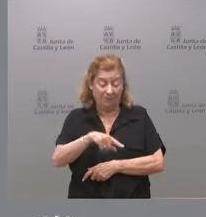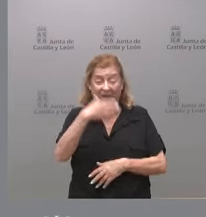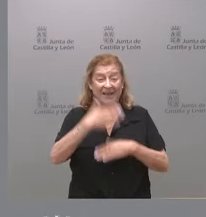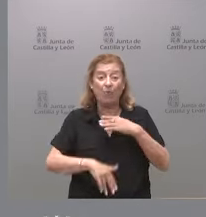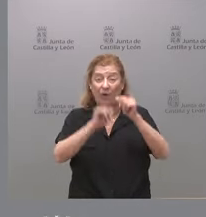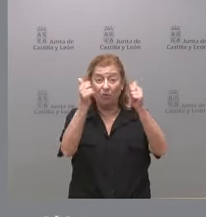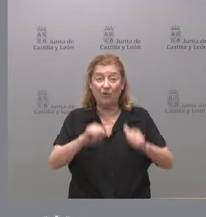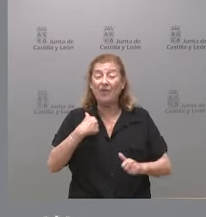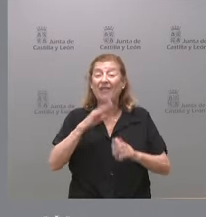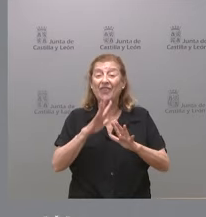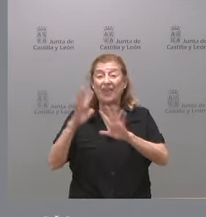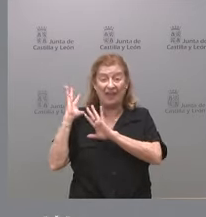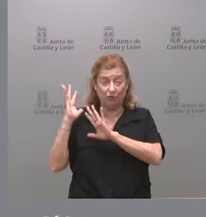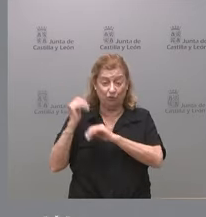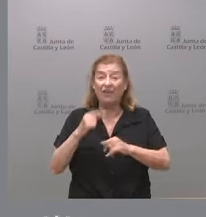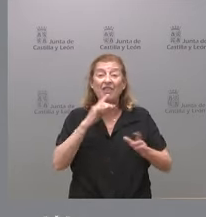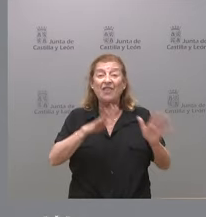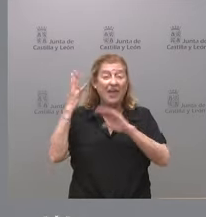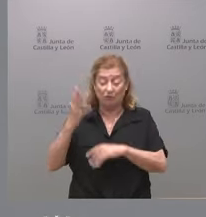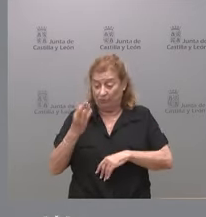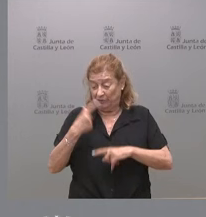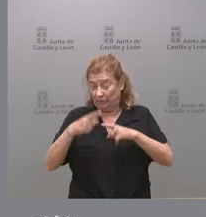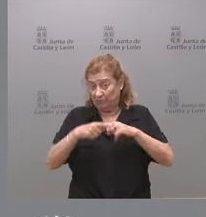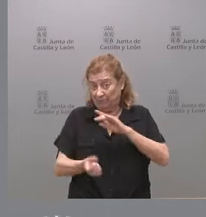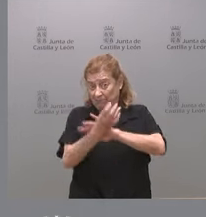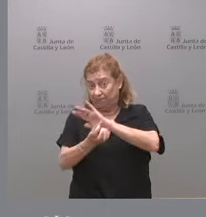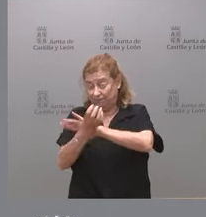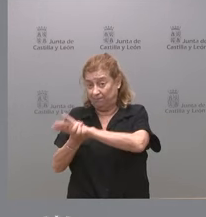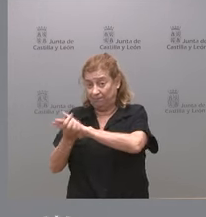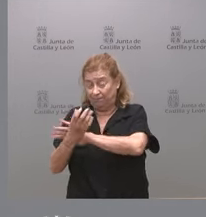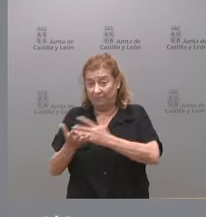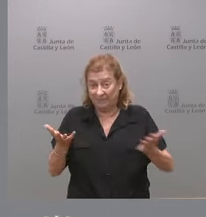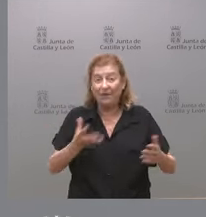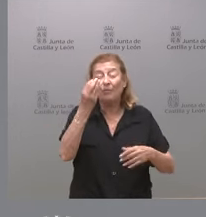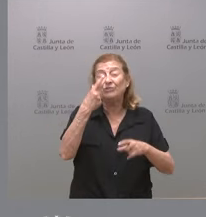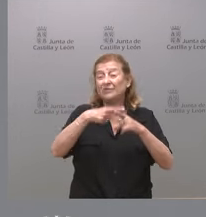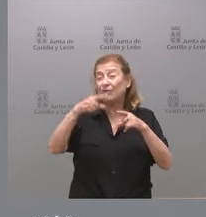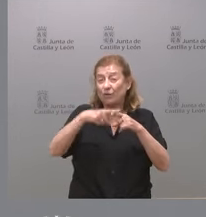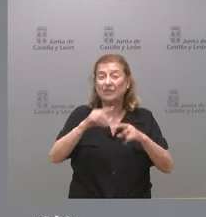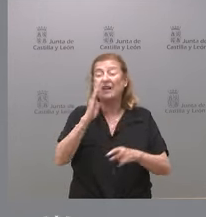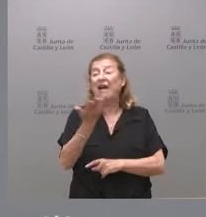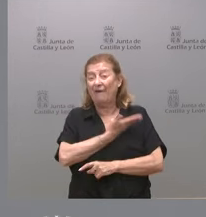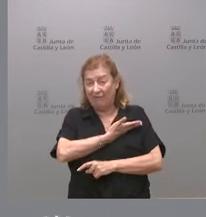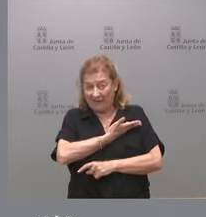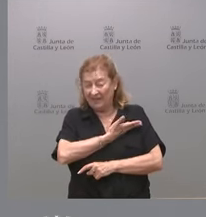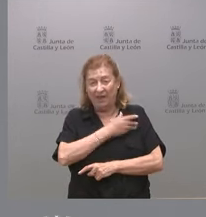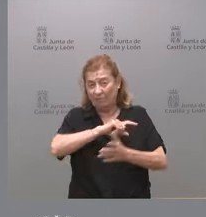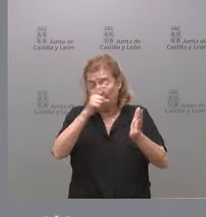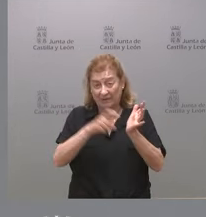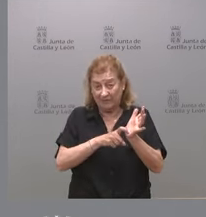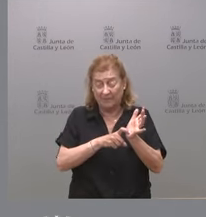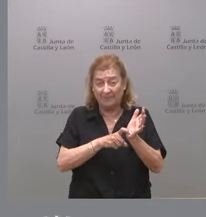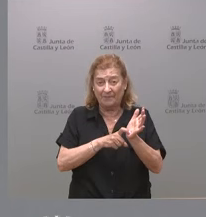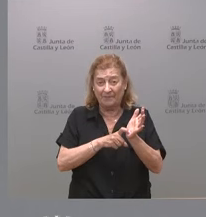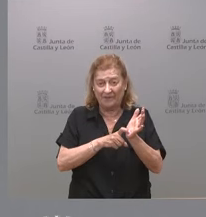desde hace diez años y en diez años han pasado muchas cosas y muchas cosas que han afectado de lleno a